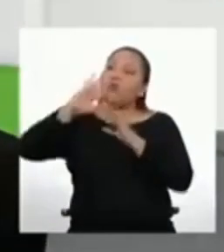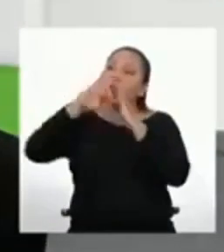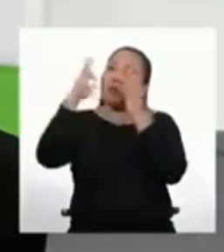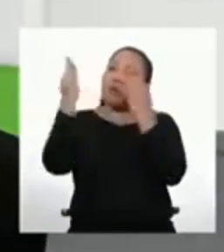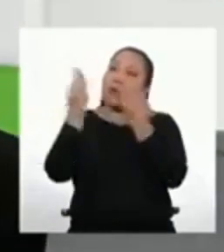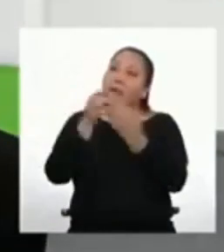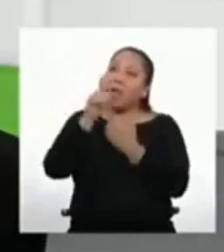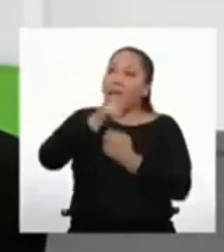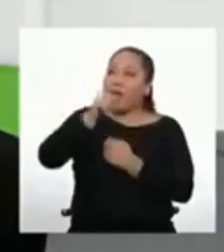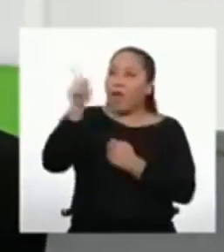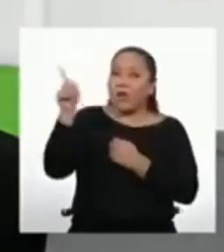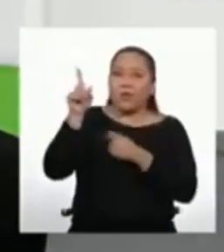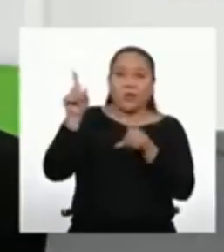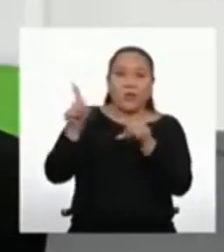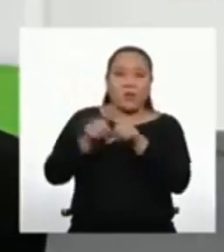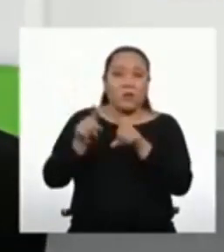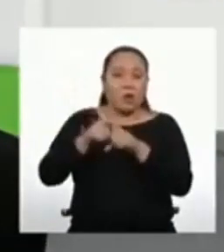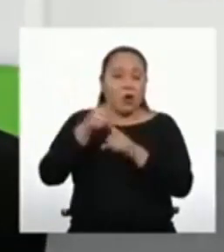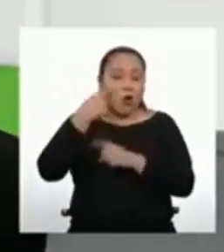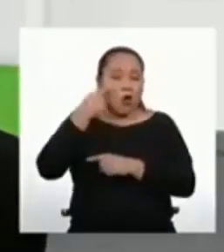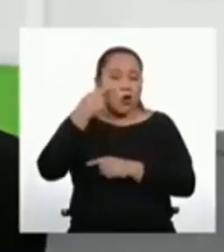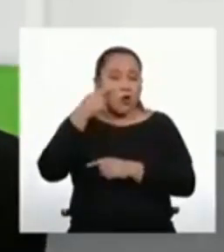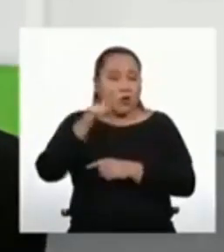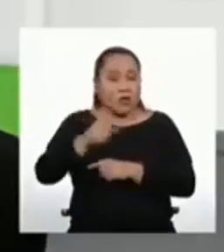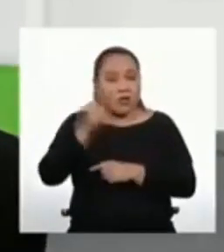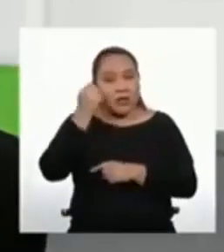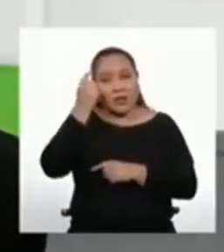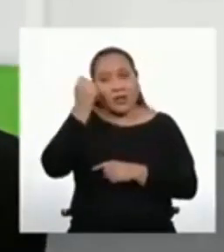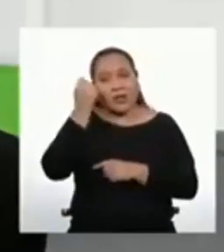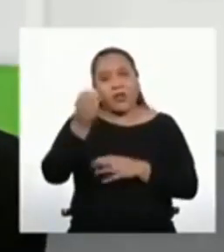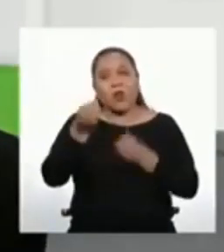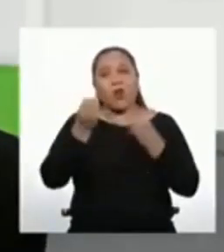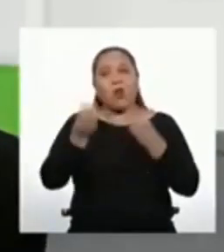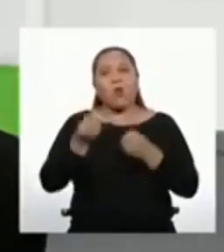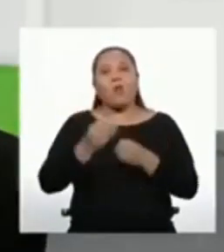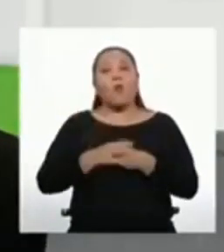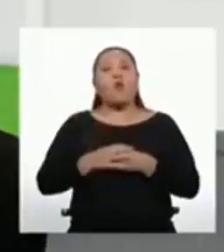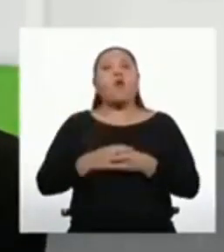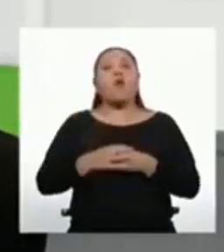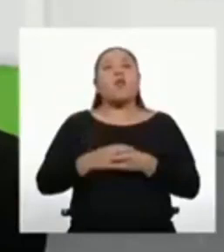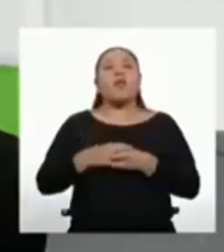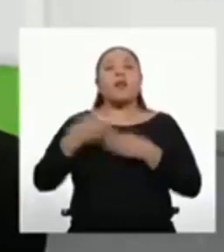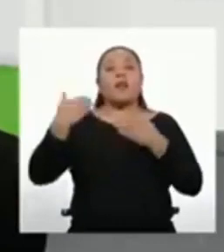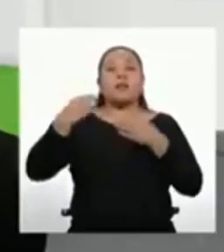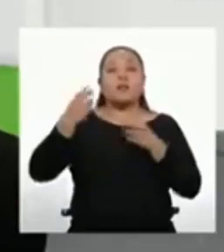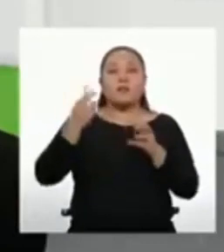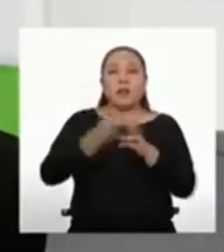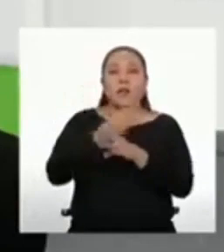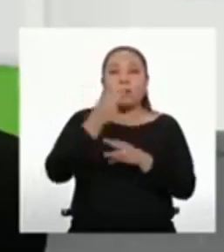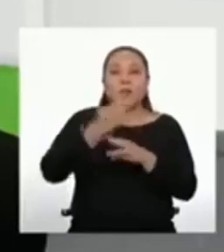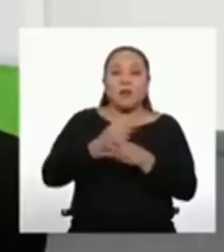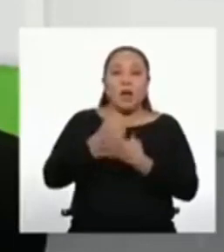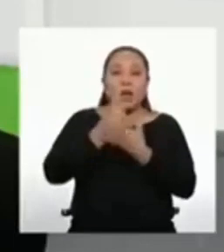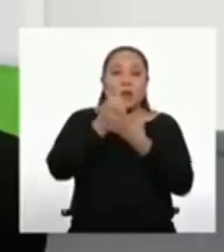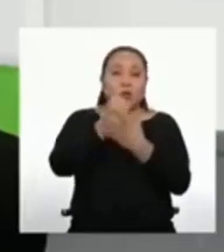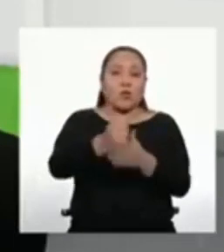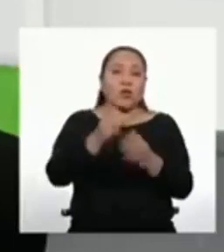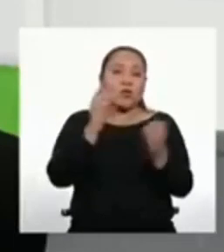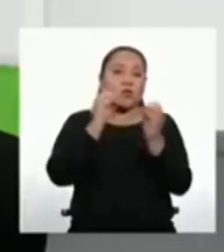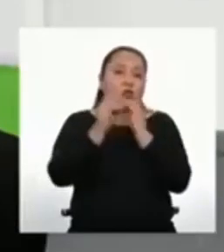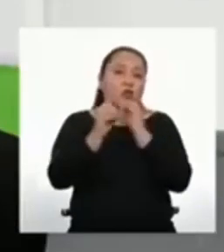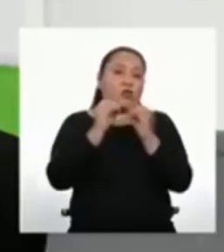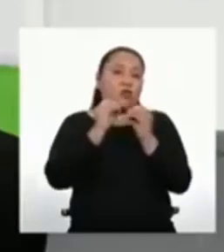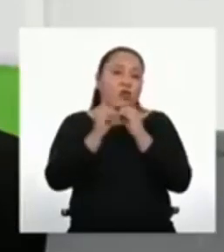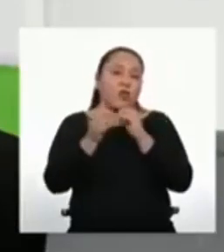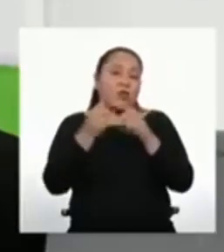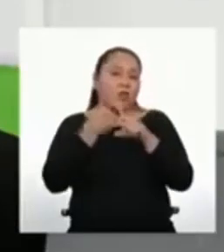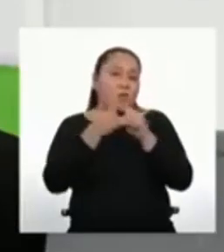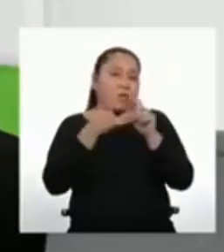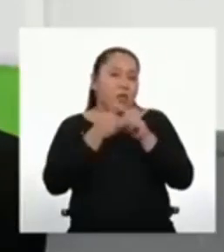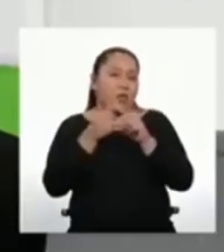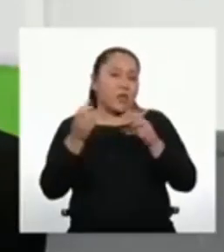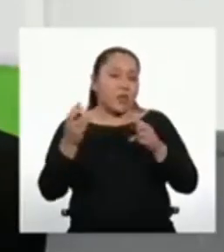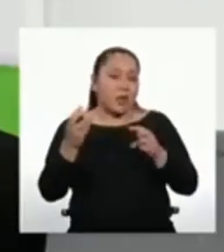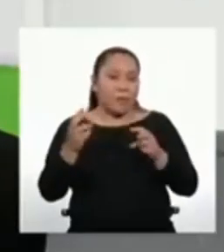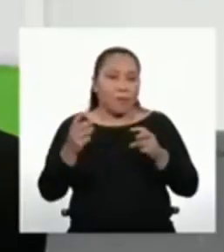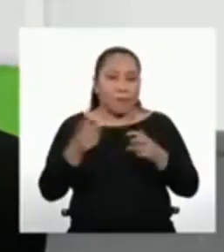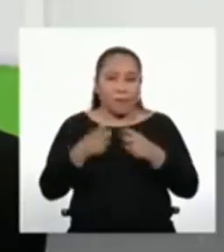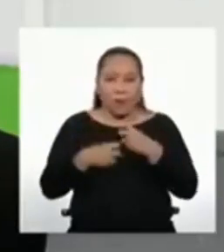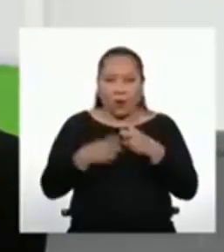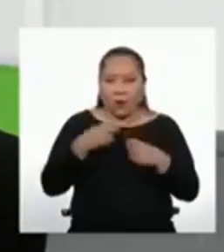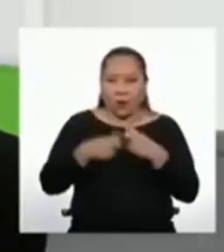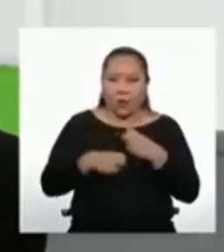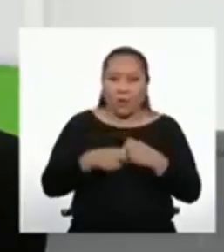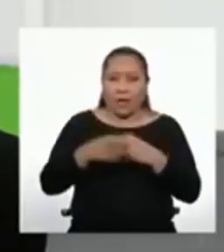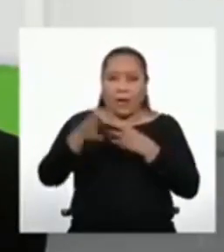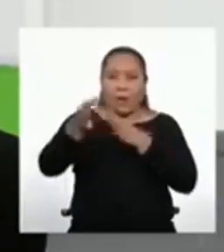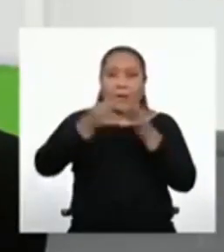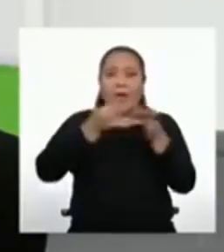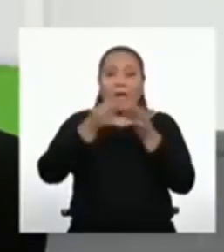puedan conocer y comprender cómo la matemática nos ayuda a resolver situaciones cotidianas. Explica de tu